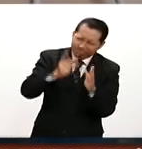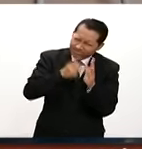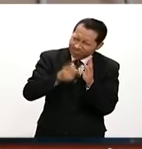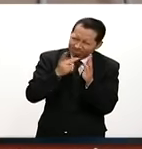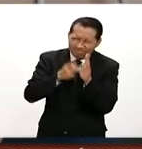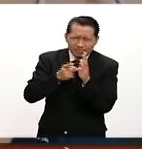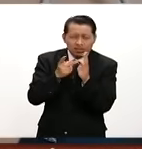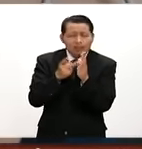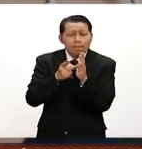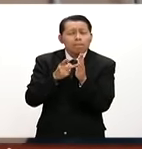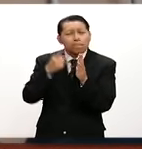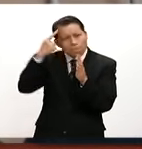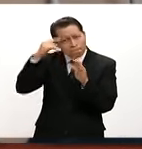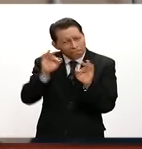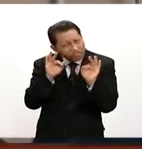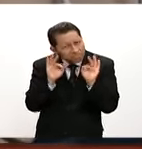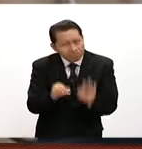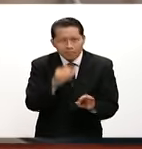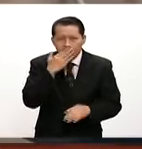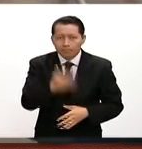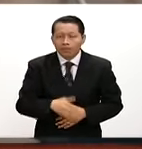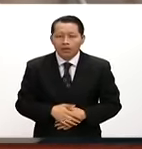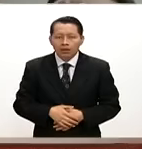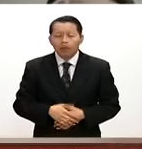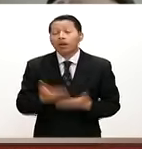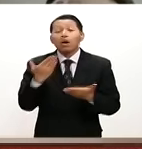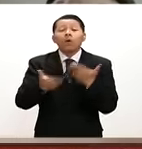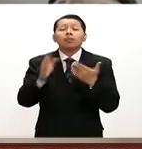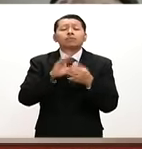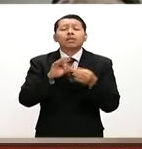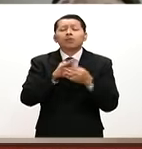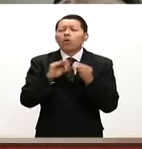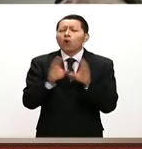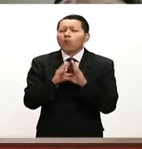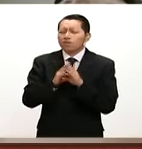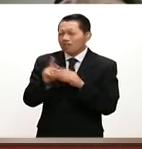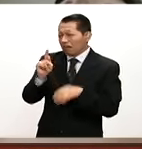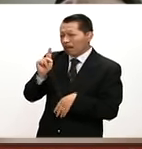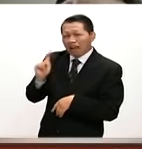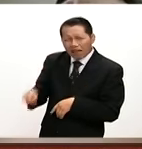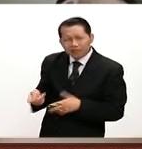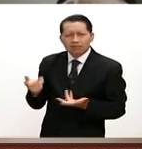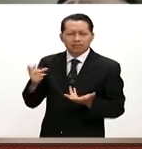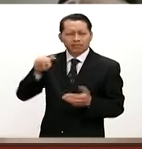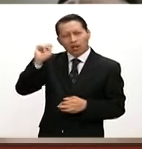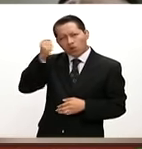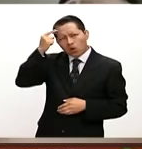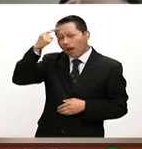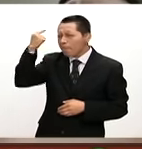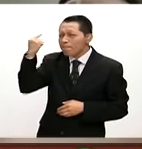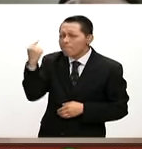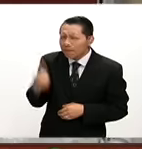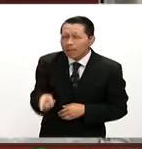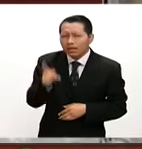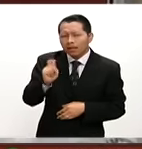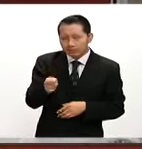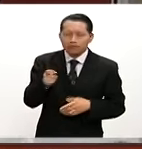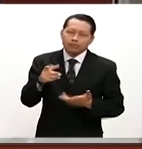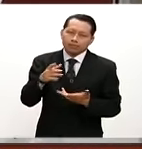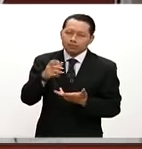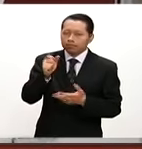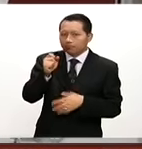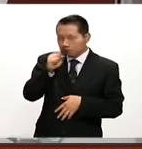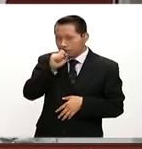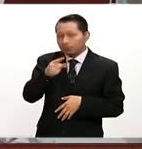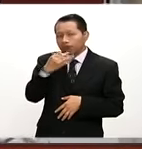altísimo en el desempeño. Ahora explícanos, el uso de estas tecnologías va dirigido obviamente a quienes están estudiando medicina.